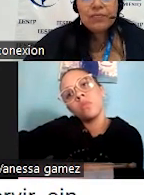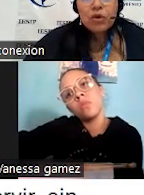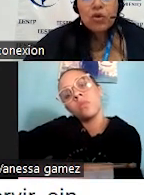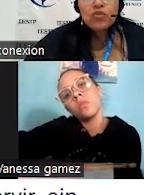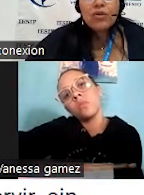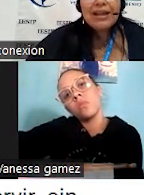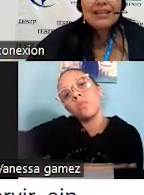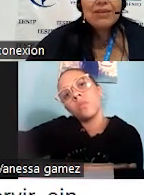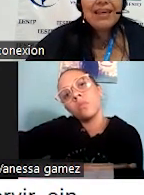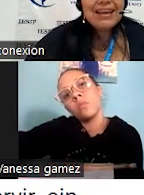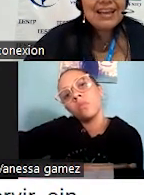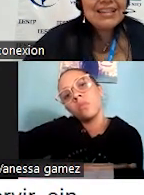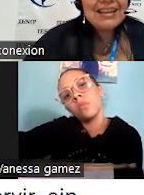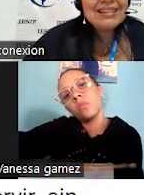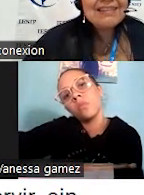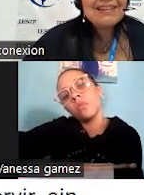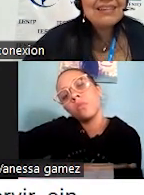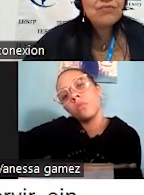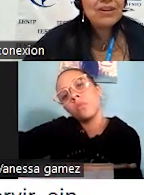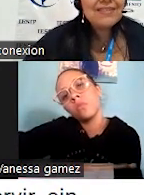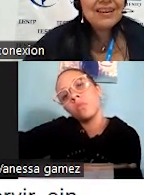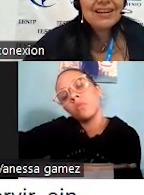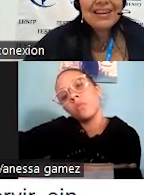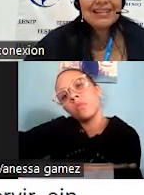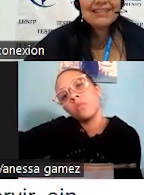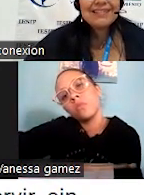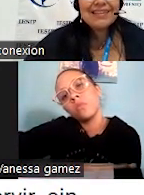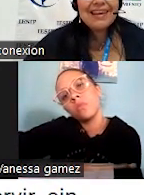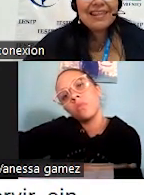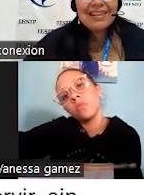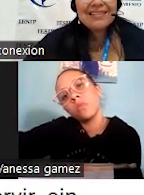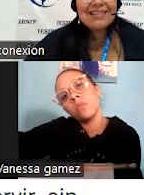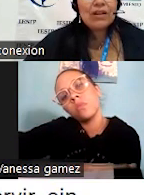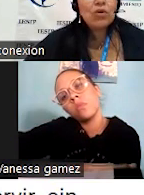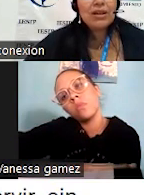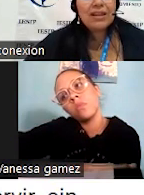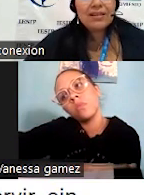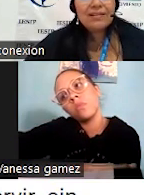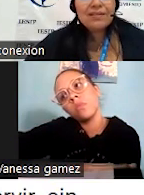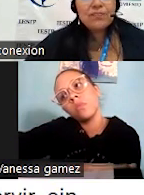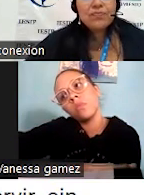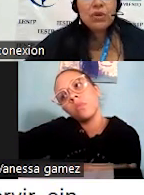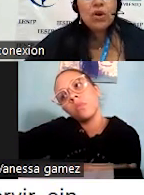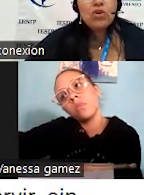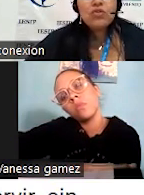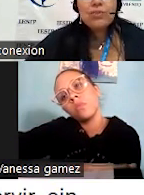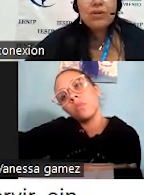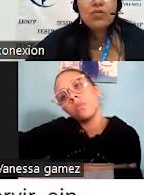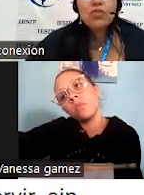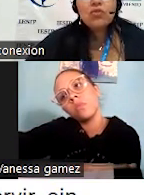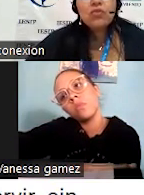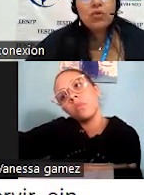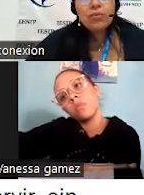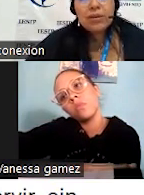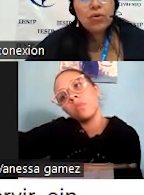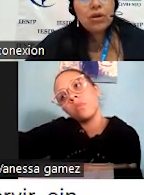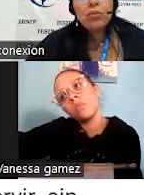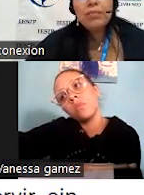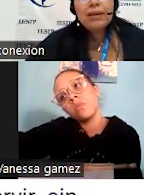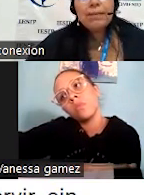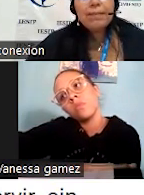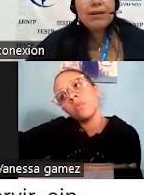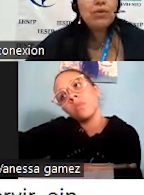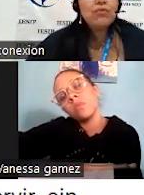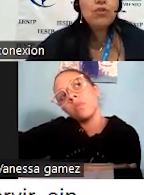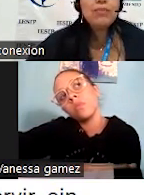economía son las actividades que intentan satisfacer las necesidades de los clientes. Los servicios son lo mismo